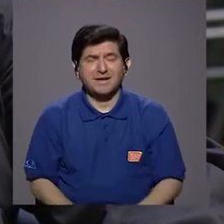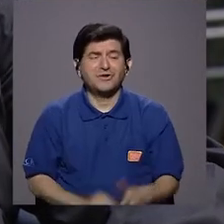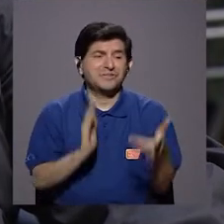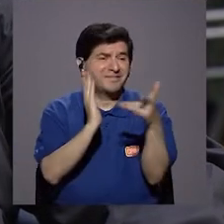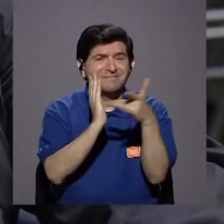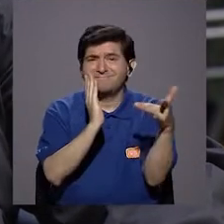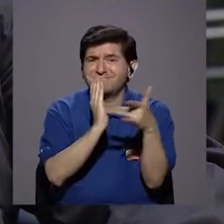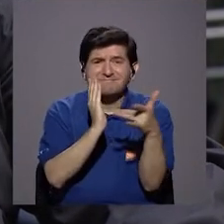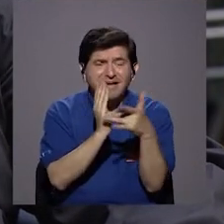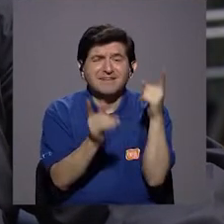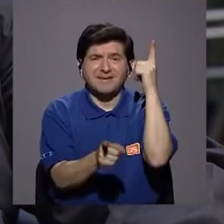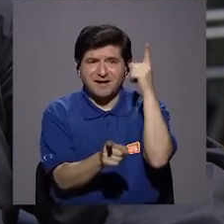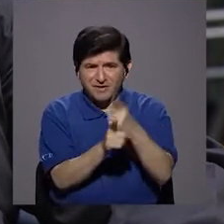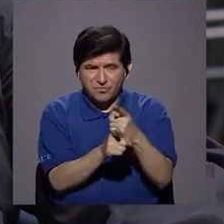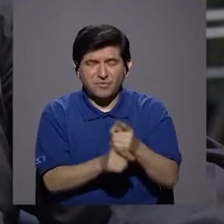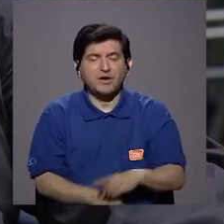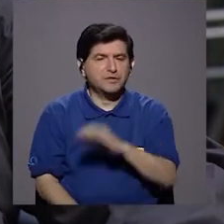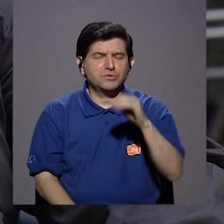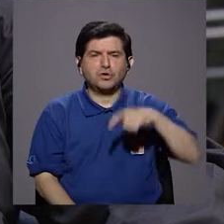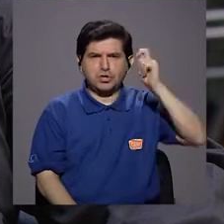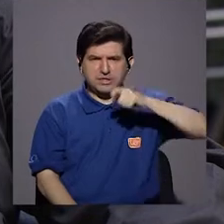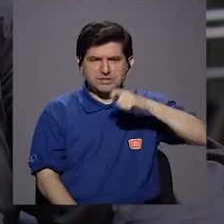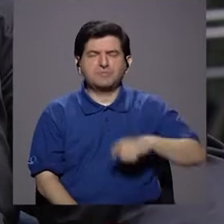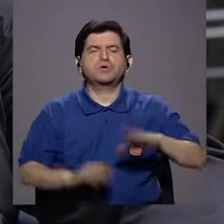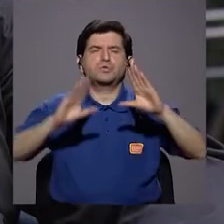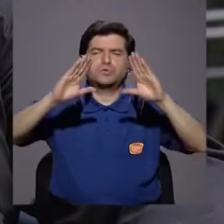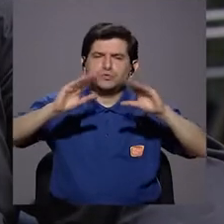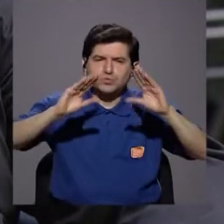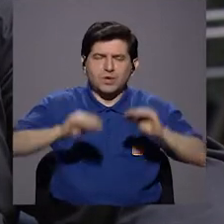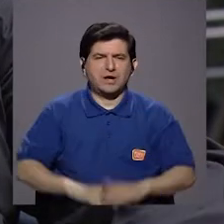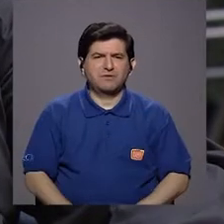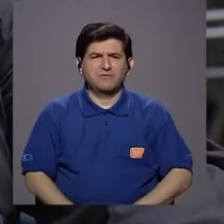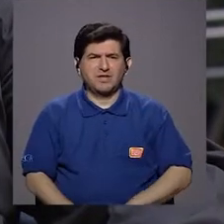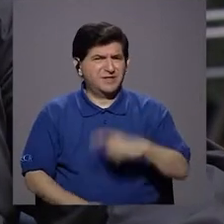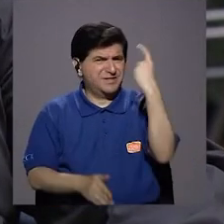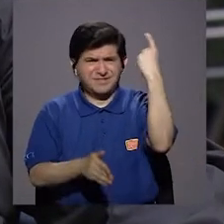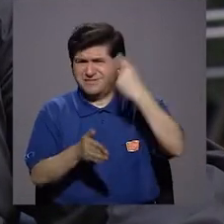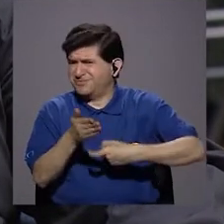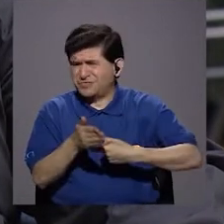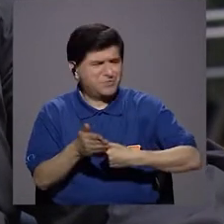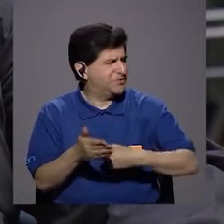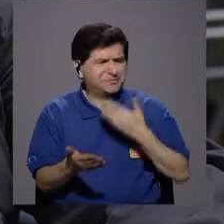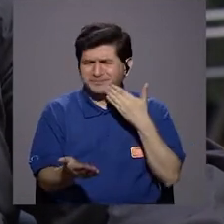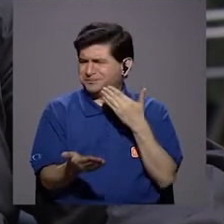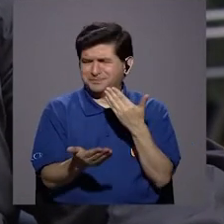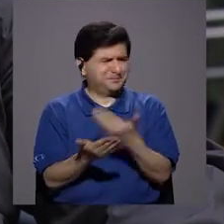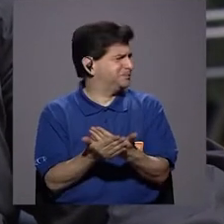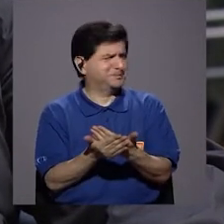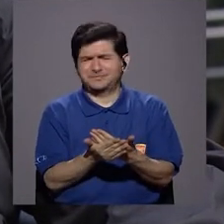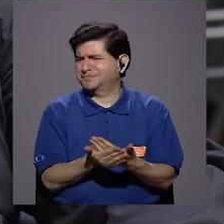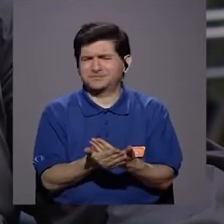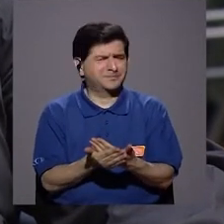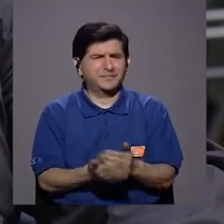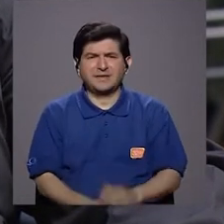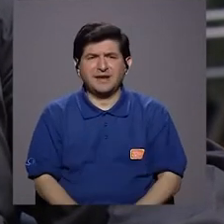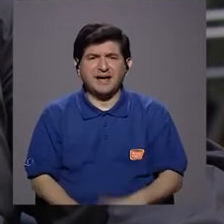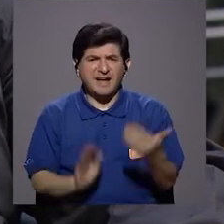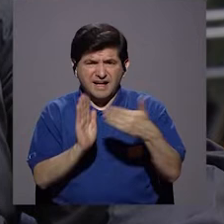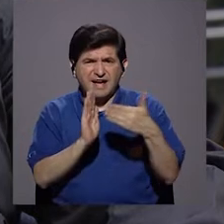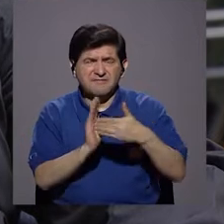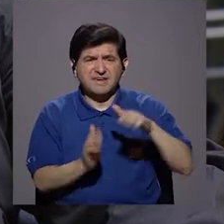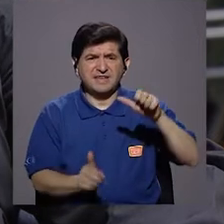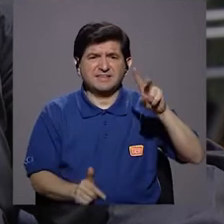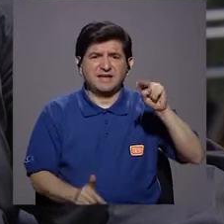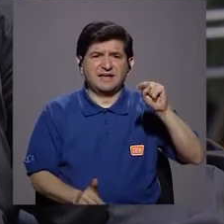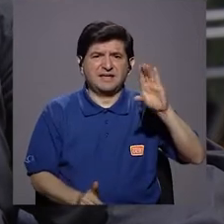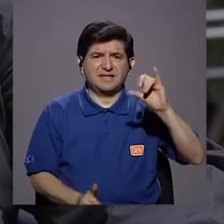definitivamente la técnica, un adecuado cepillo, que el cepillo tiene que ser suave, los cepillos duros no son buenos para cepillarse los dientes.